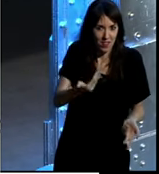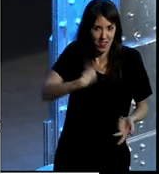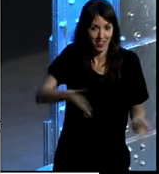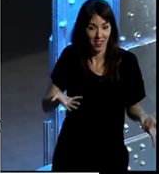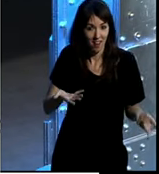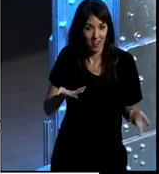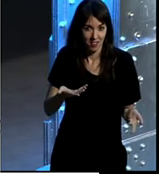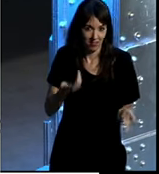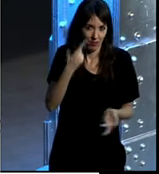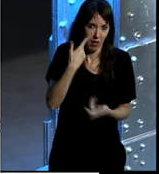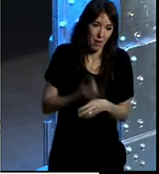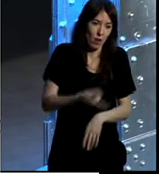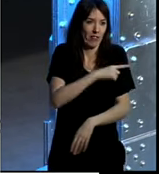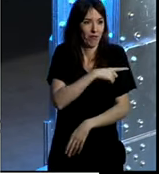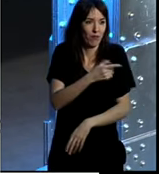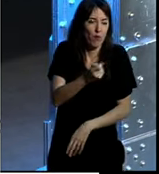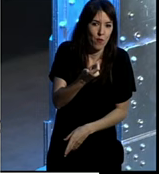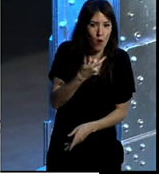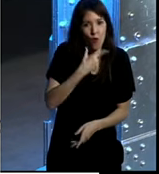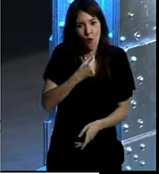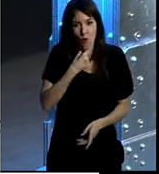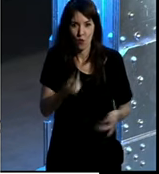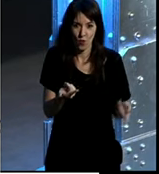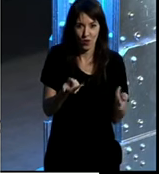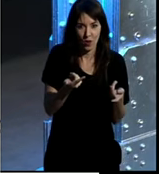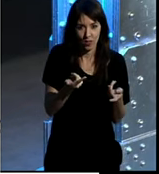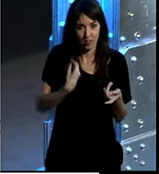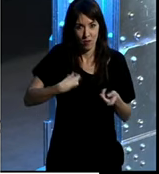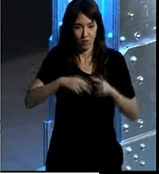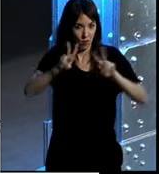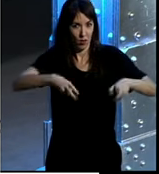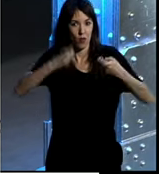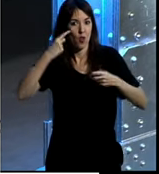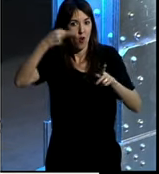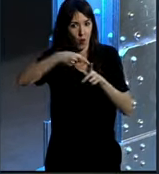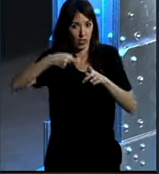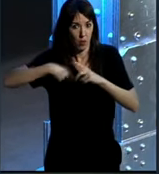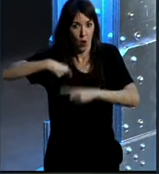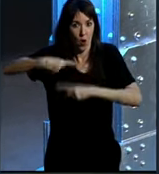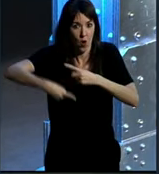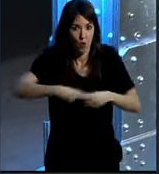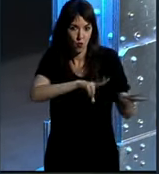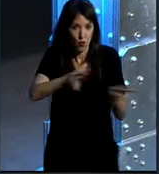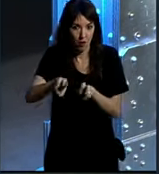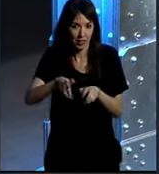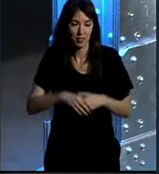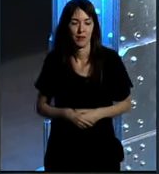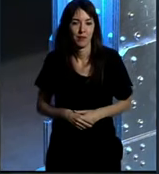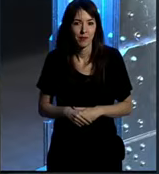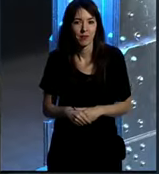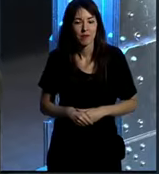poner en un extremo humorístico lo que ha supuesto esta revolución para las nuevas generaciones.